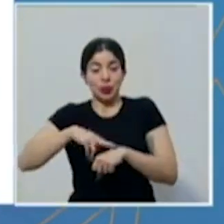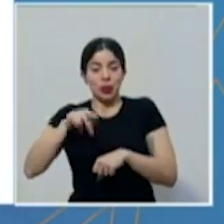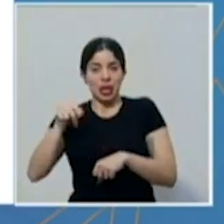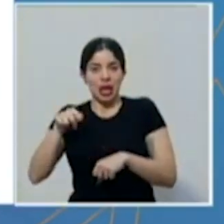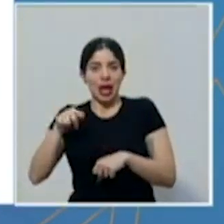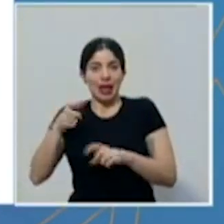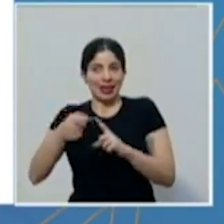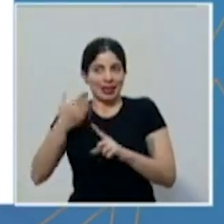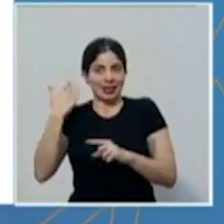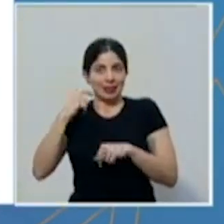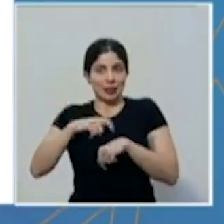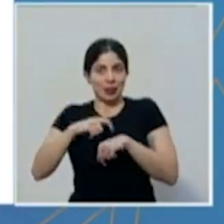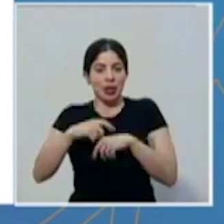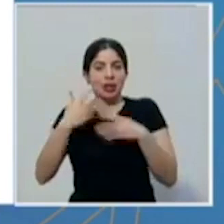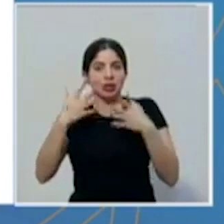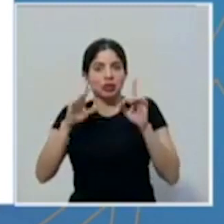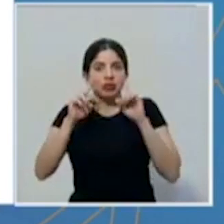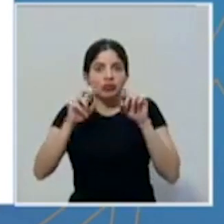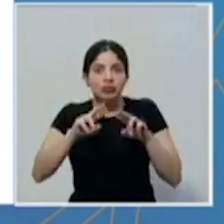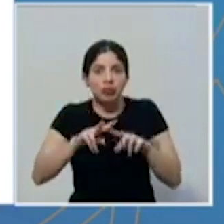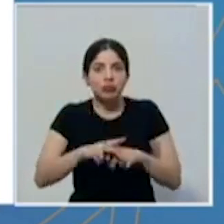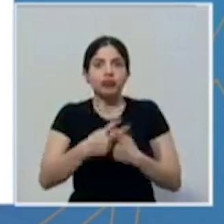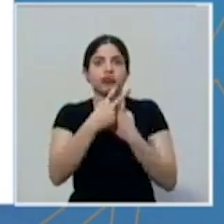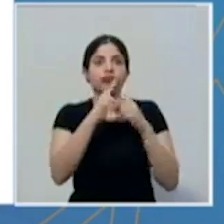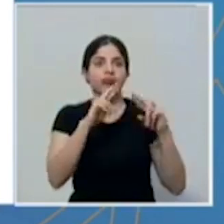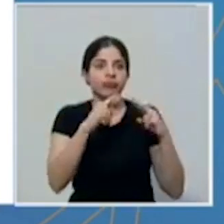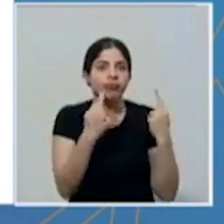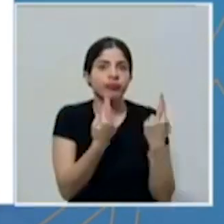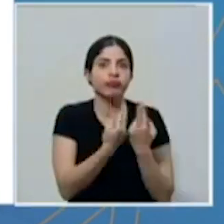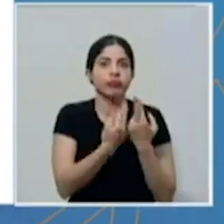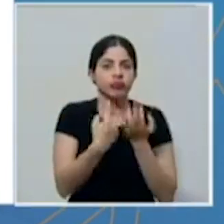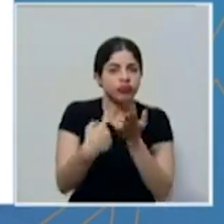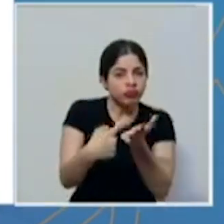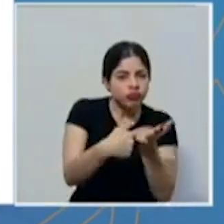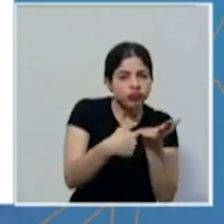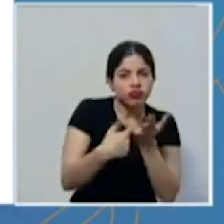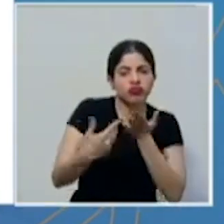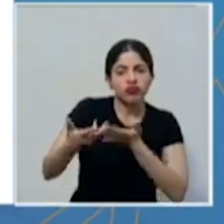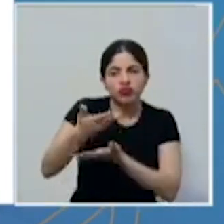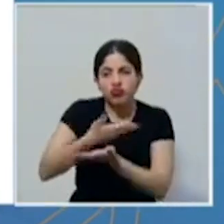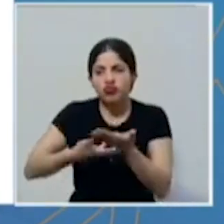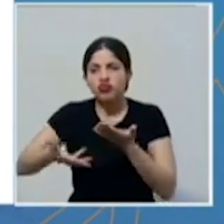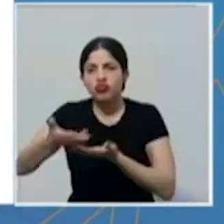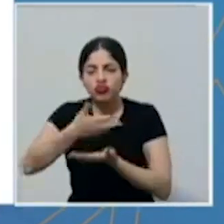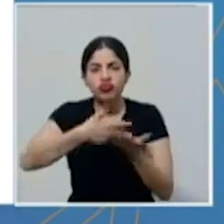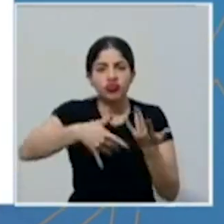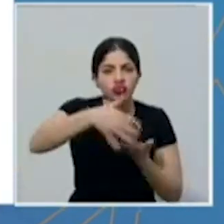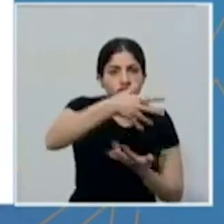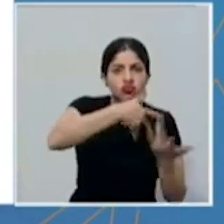teniendo reuniones, conversaciones, intercambios con varios grupos.